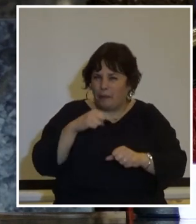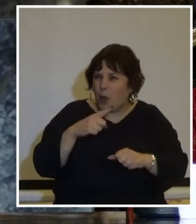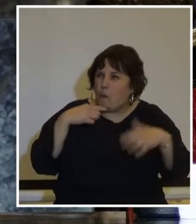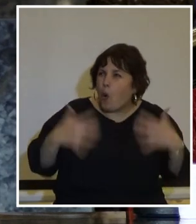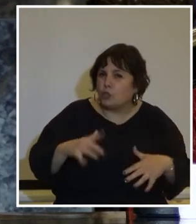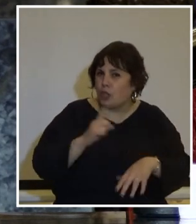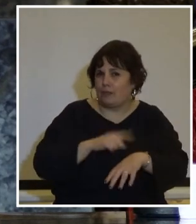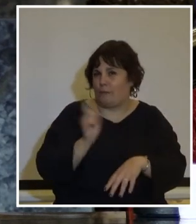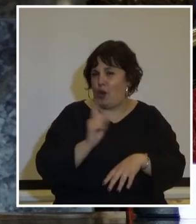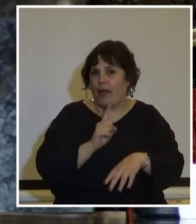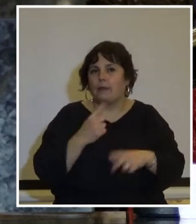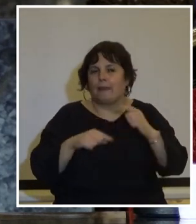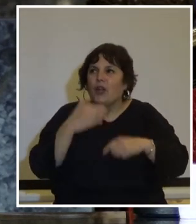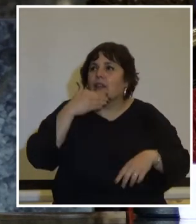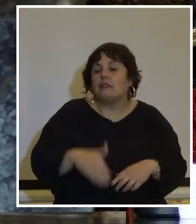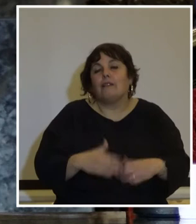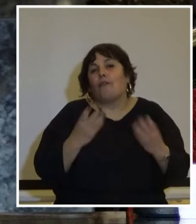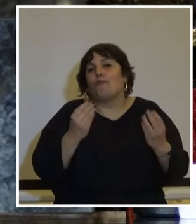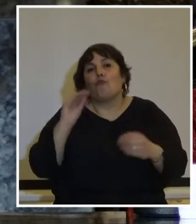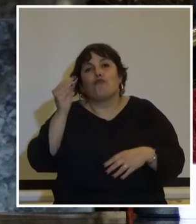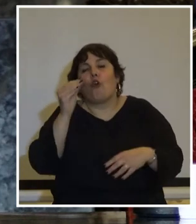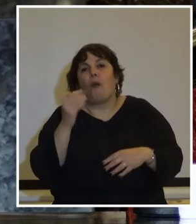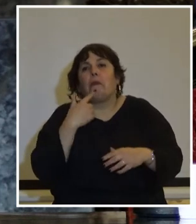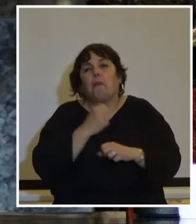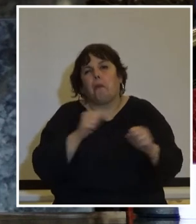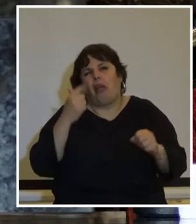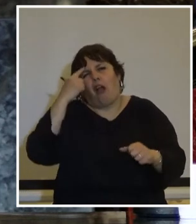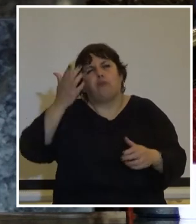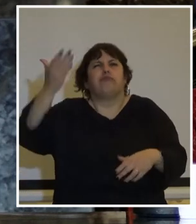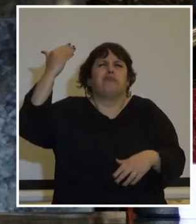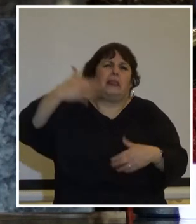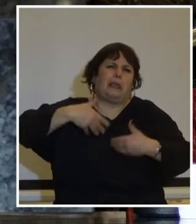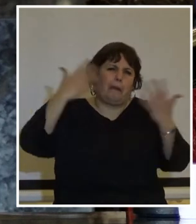pero entiendo que hay muchos jóvenes a quienes les puede parecer lejano